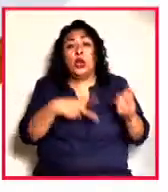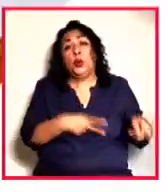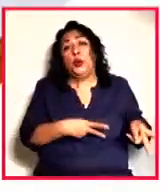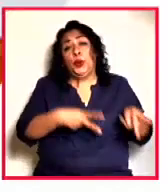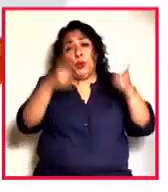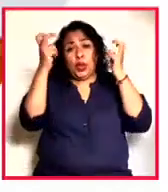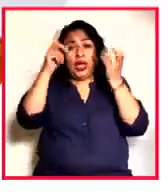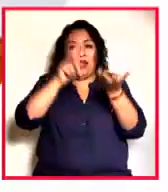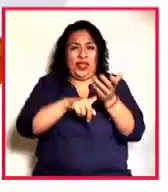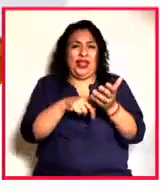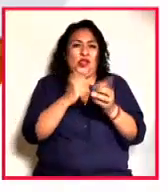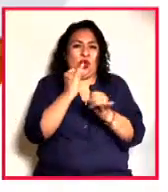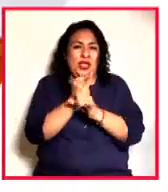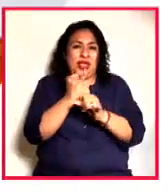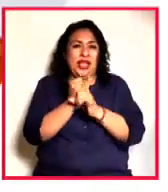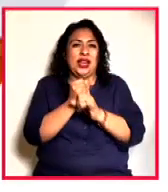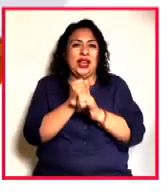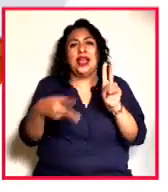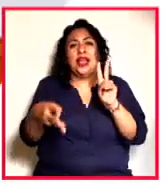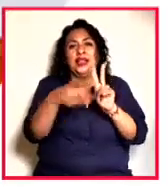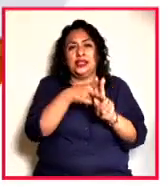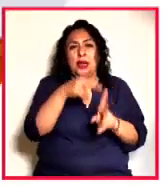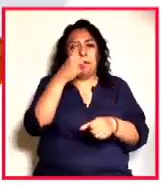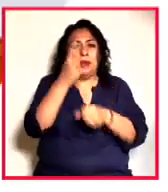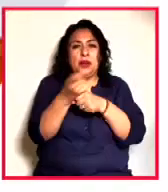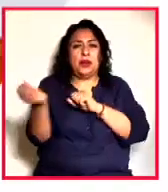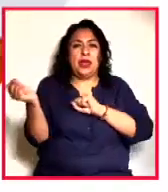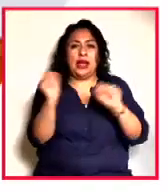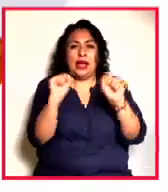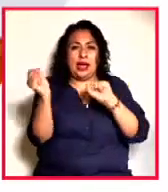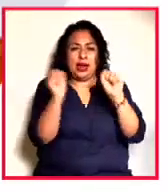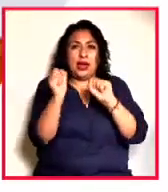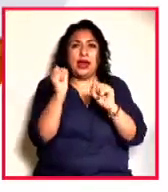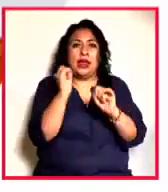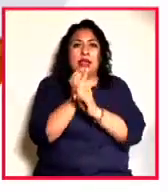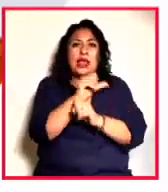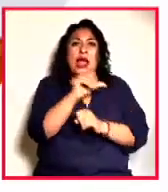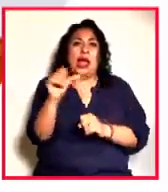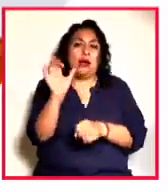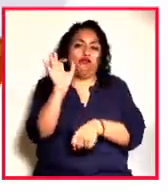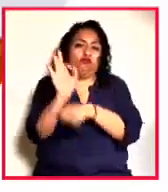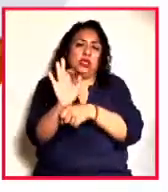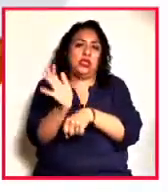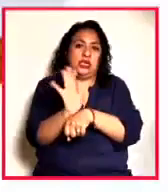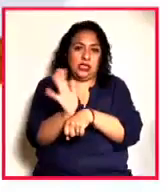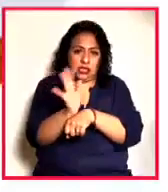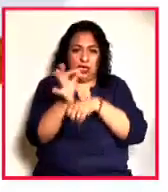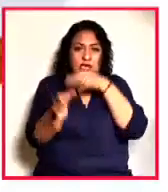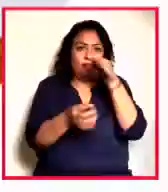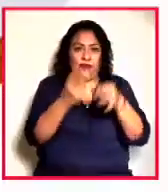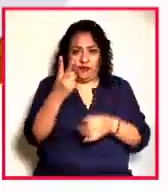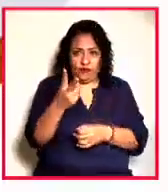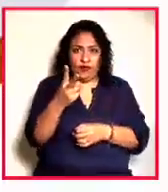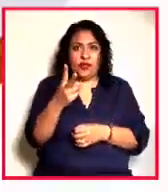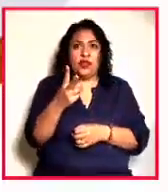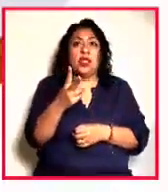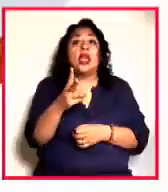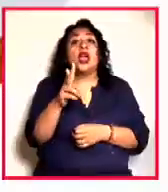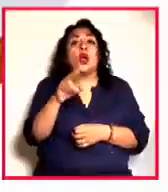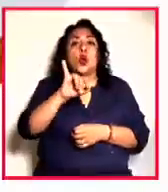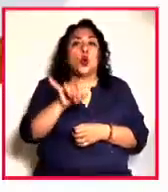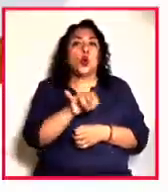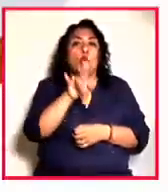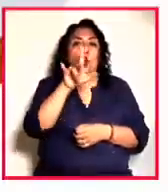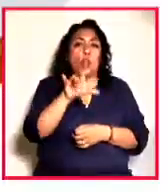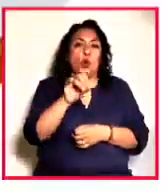tus redes sociales con el hashtag Primera Carrera Virtual por el Cine. Noticias 22, Julio López.